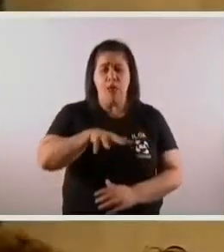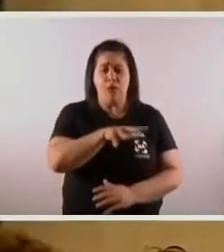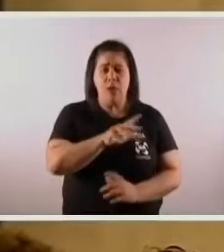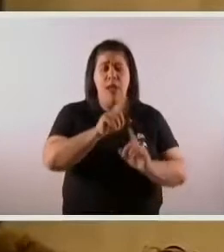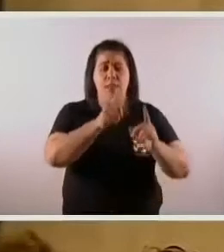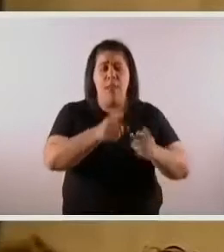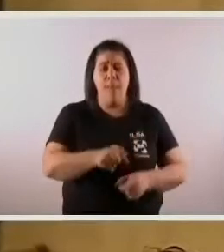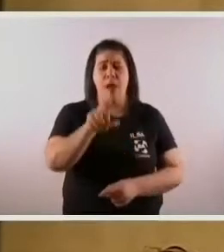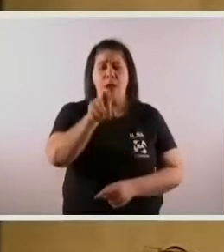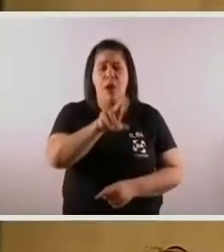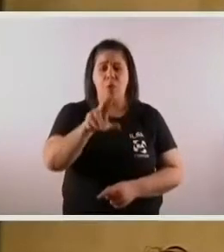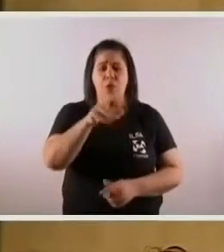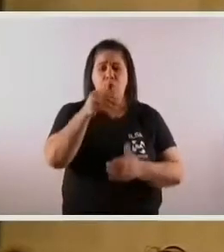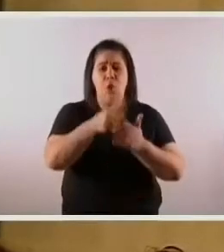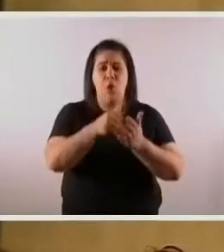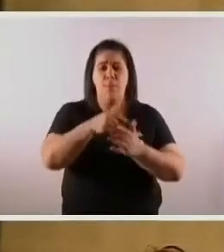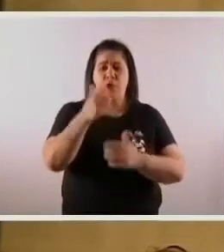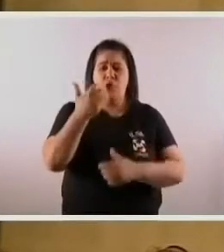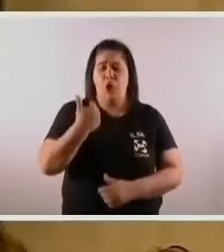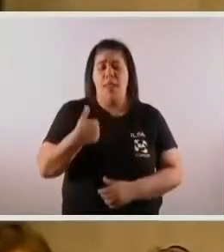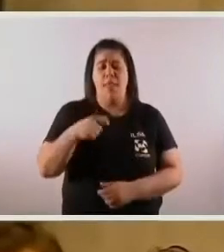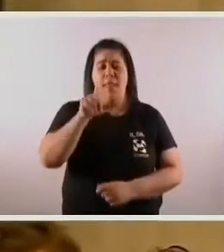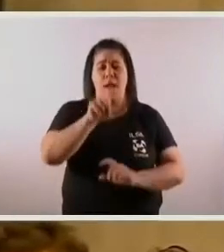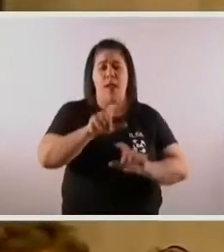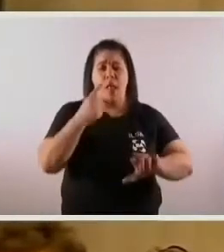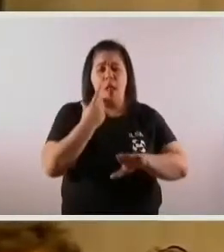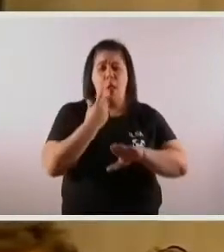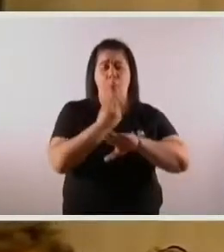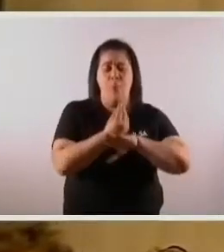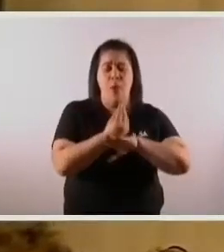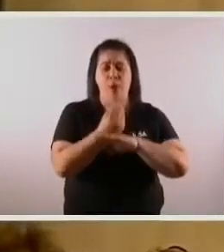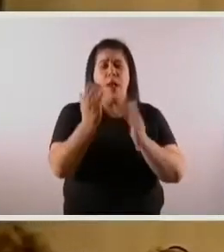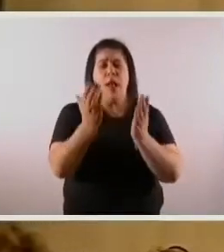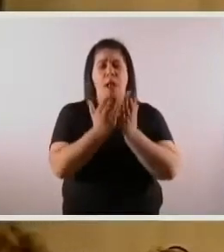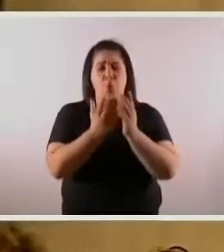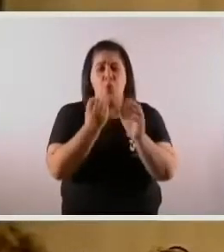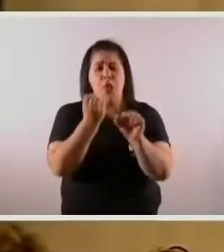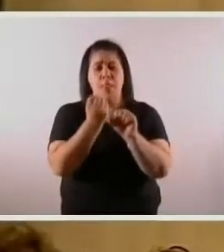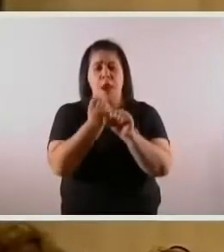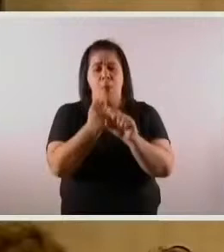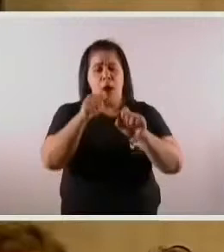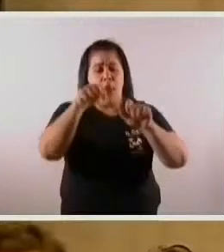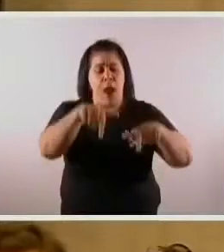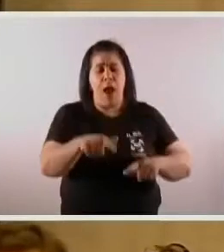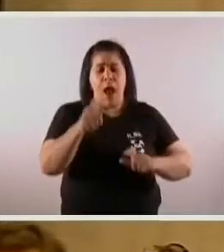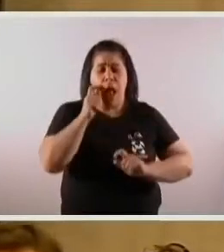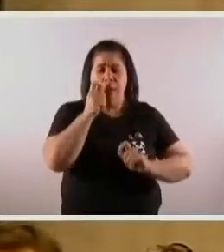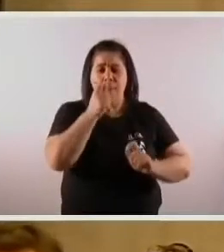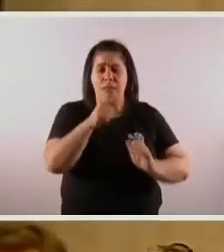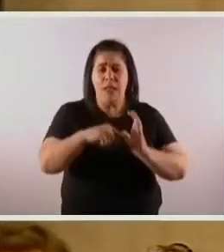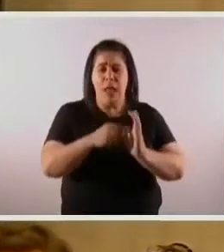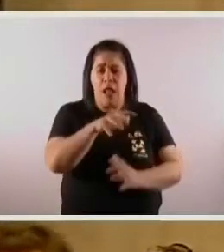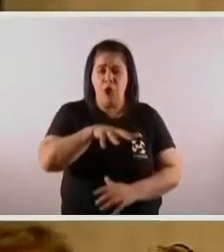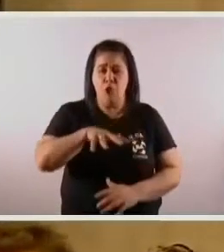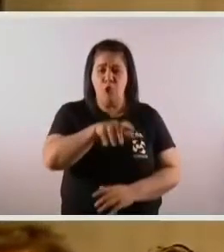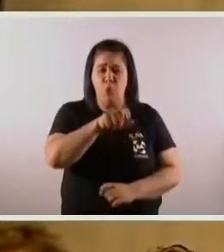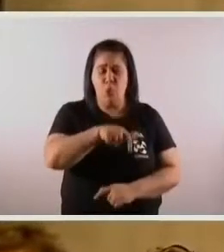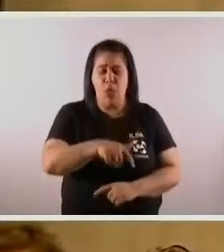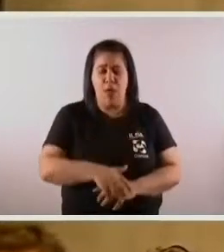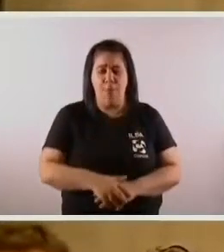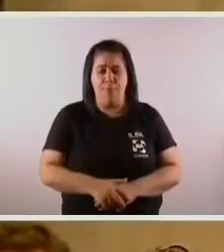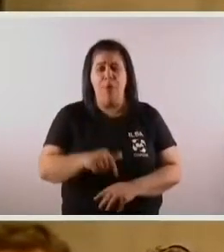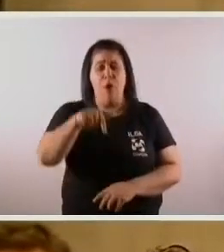porteño habló también la reta de que no va a ir al rumbo de la confrontación con la